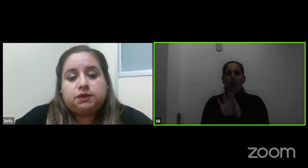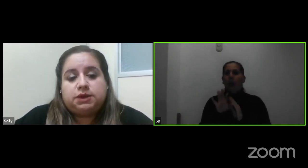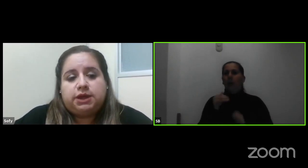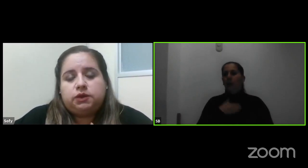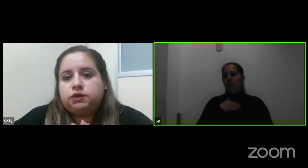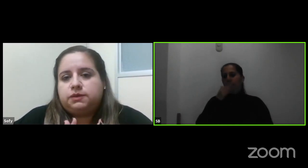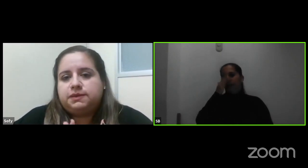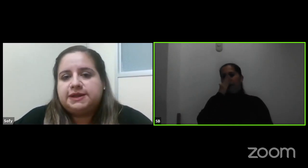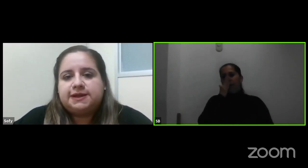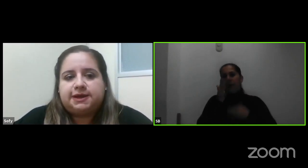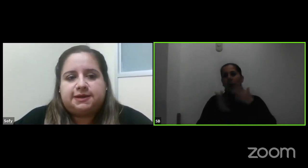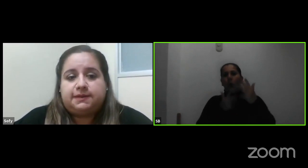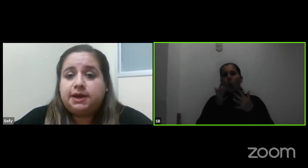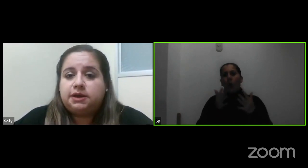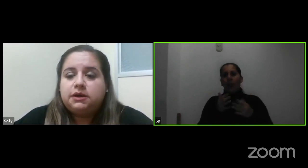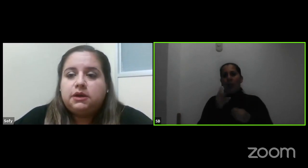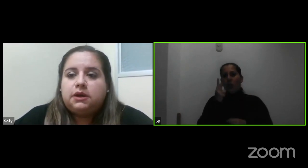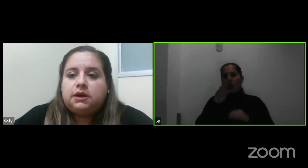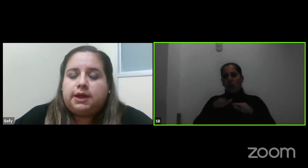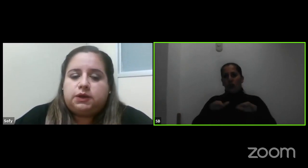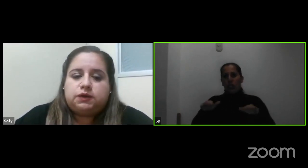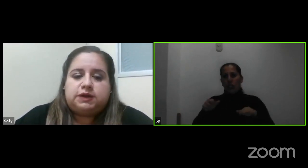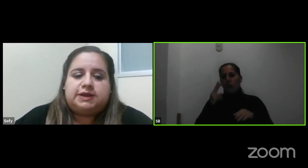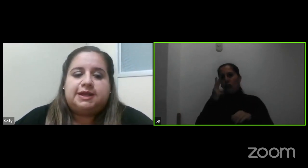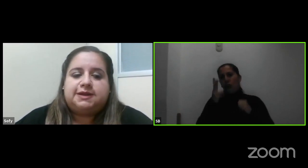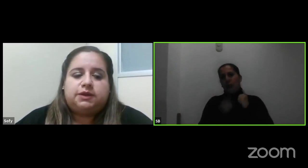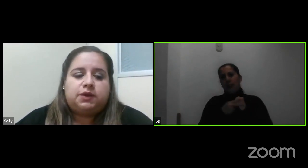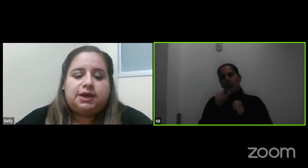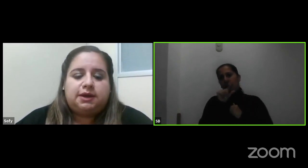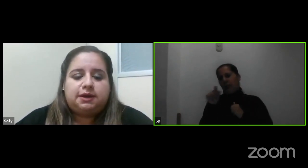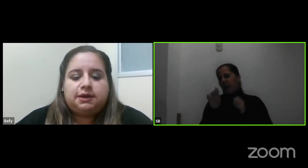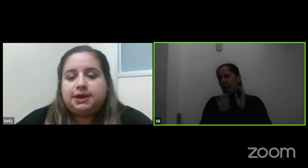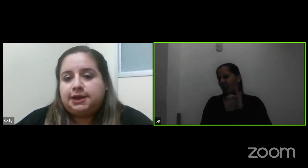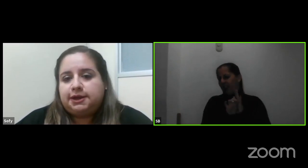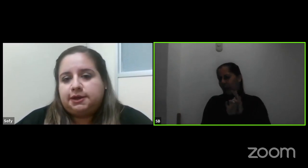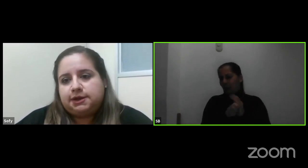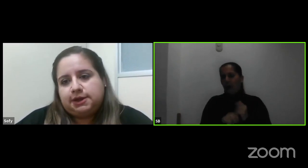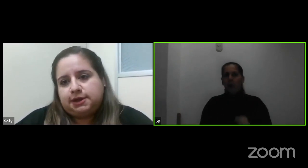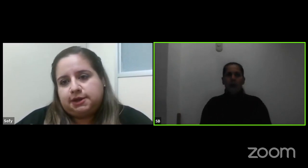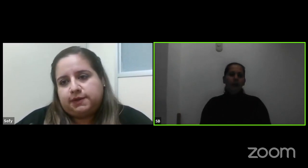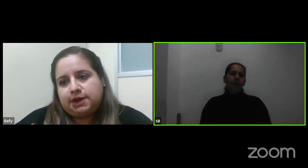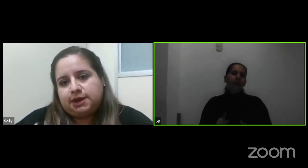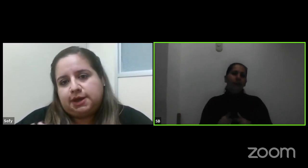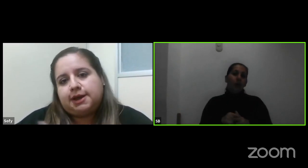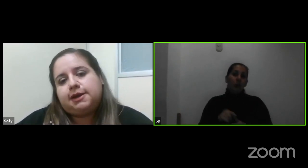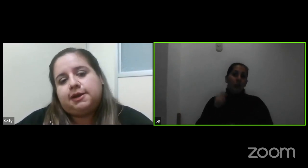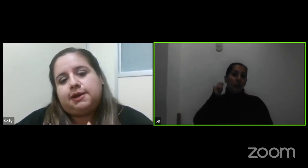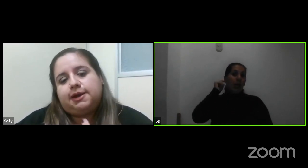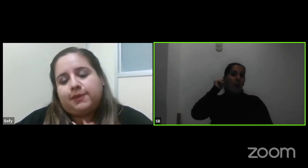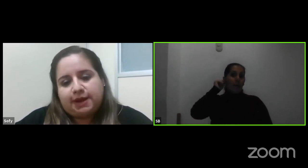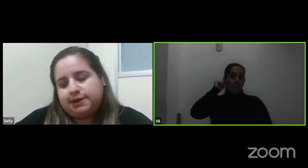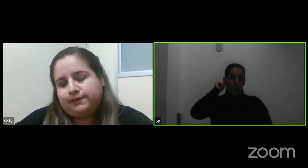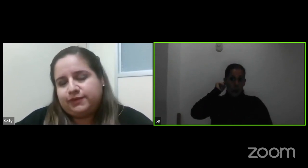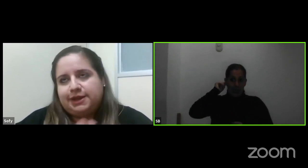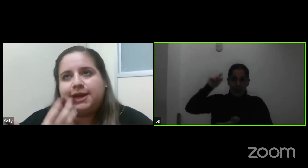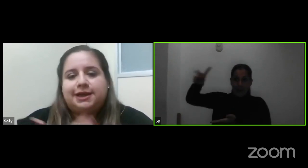a dos niños dos veces a la semana entonces la señora a la que